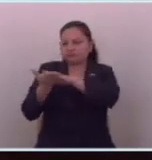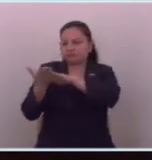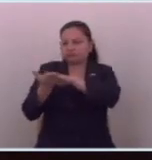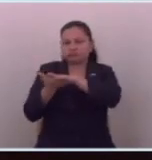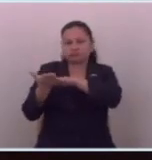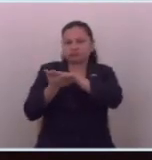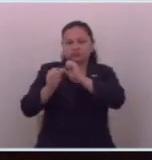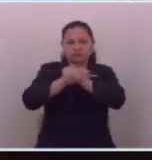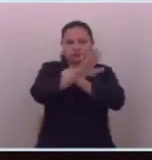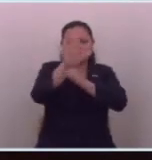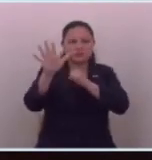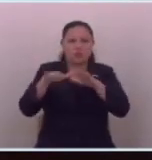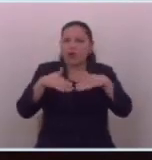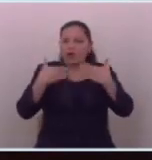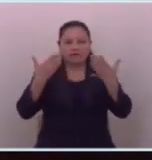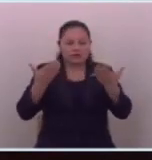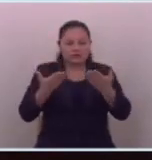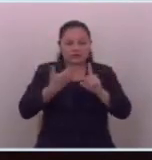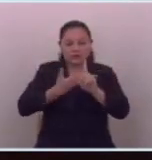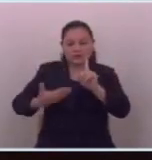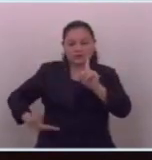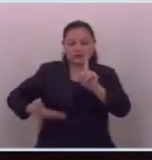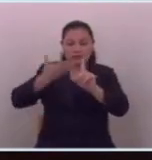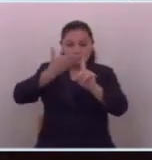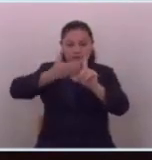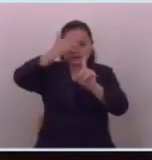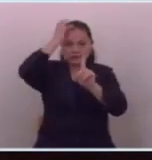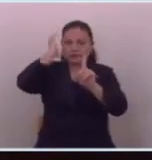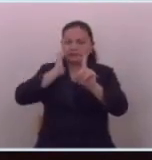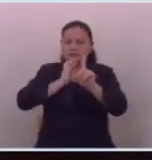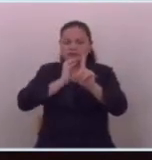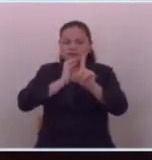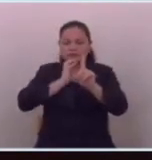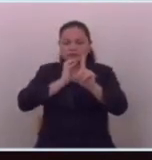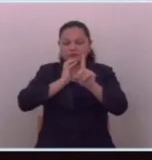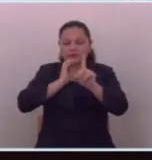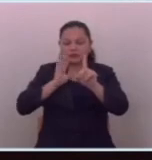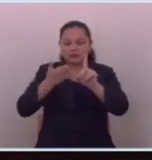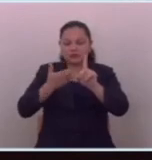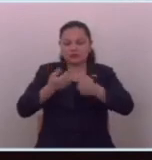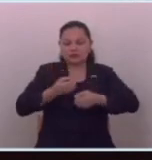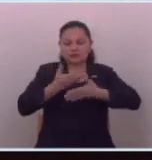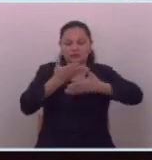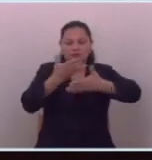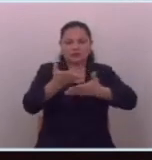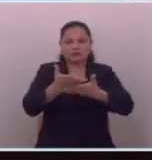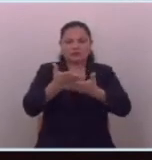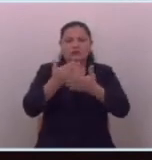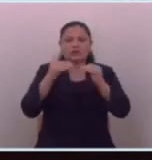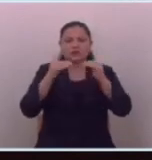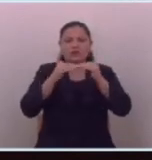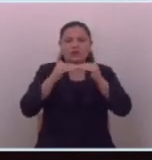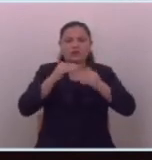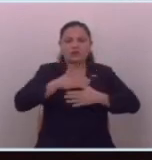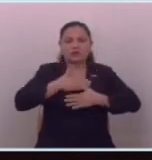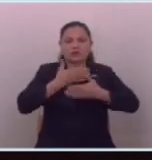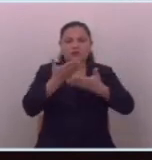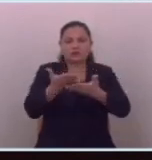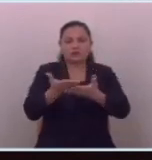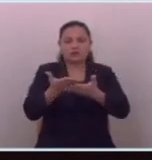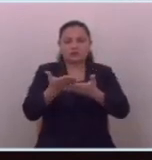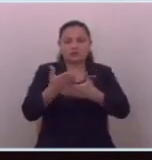fue el presidente Nayib Bukele el que se ofreció y el que donó